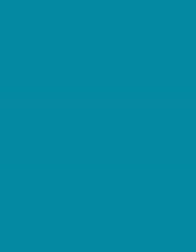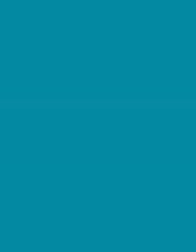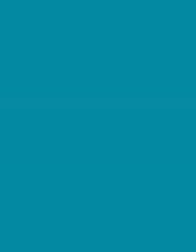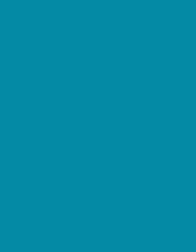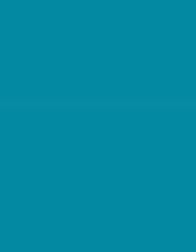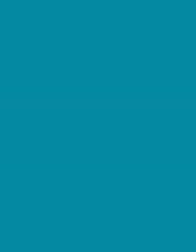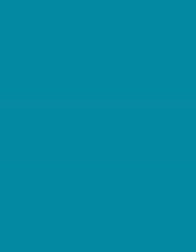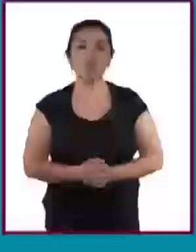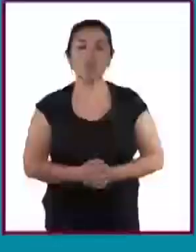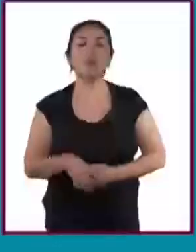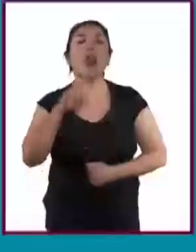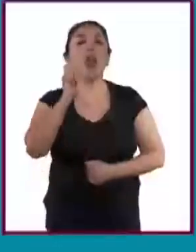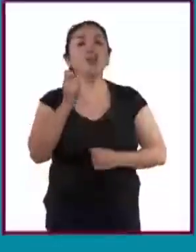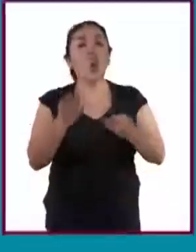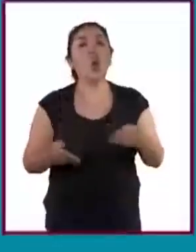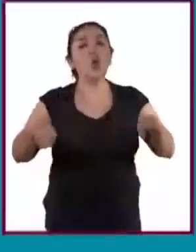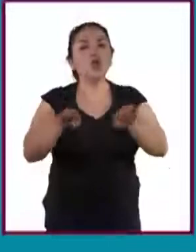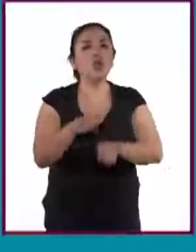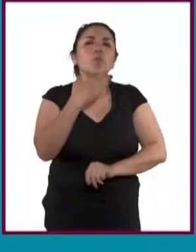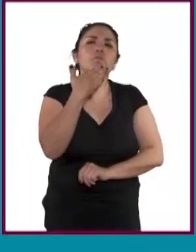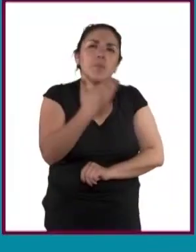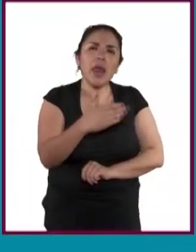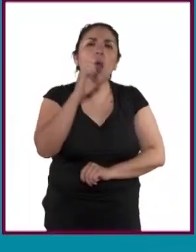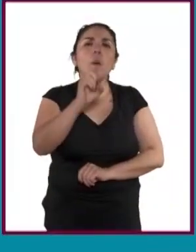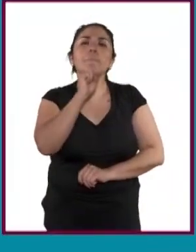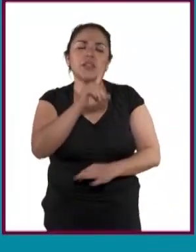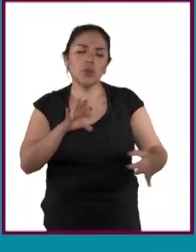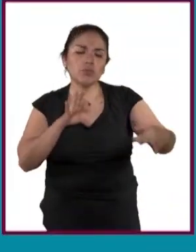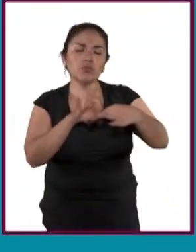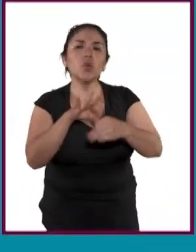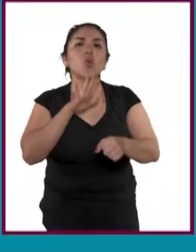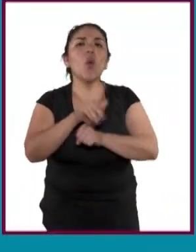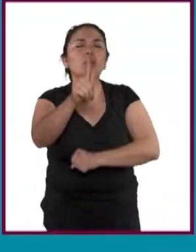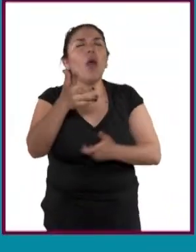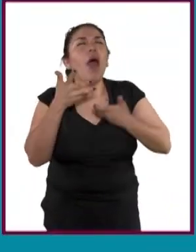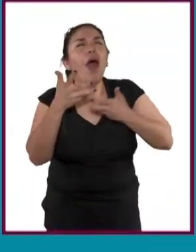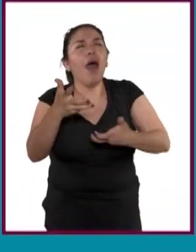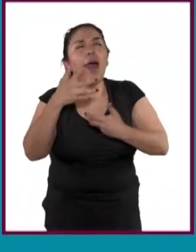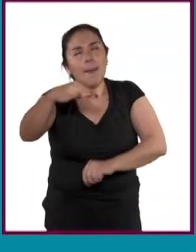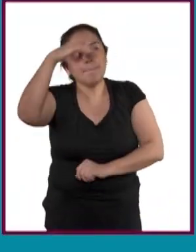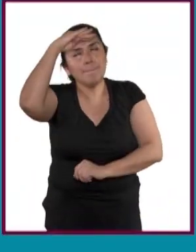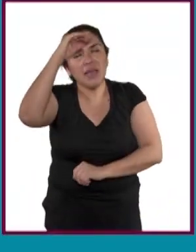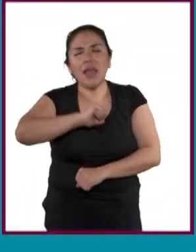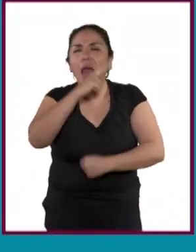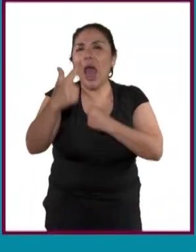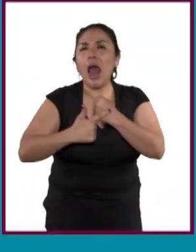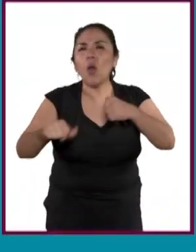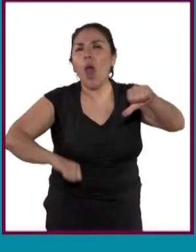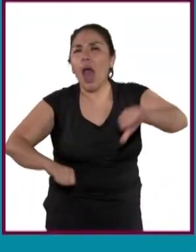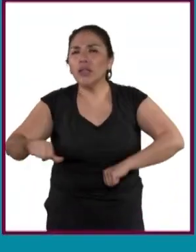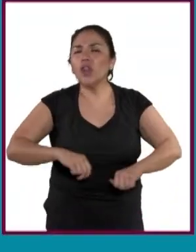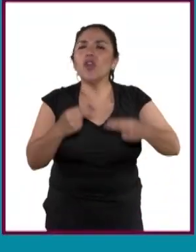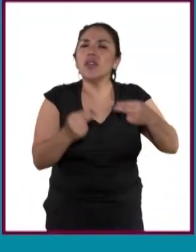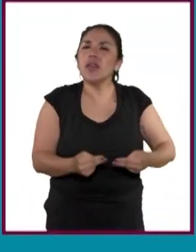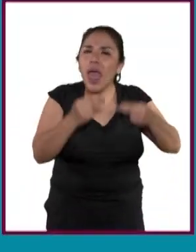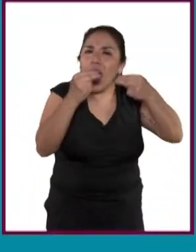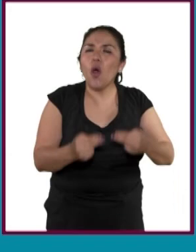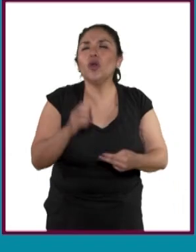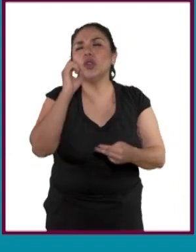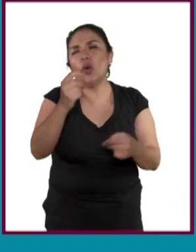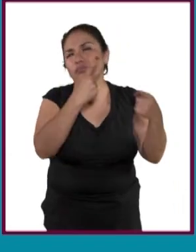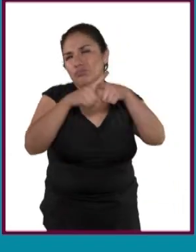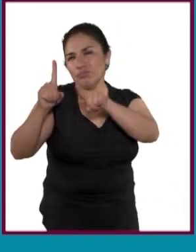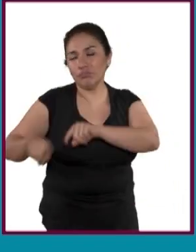Resultado o conclusión buena o acorde con lo que se deseaba de alguna acción, negocio o actividad.